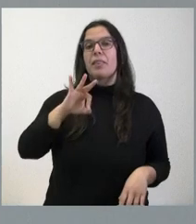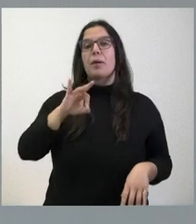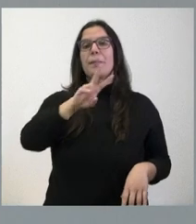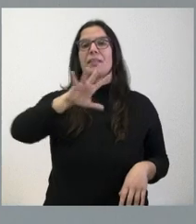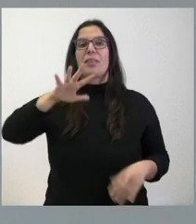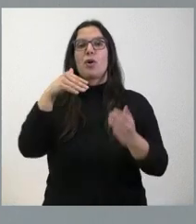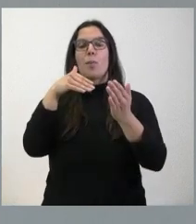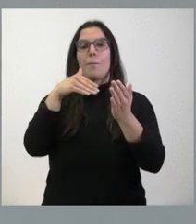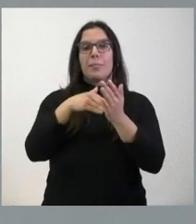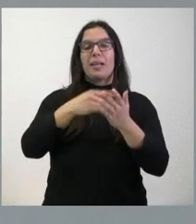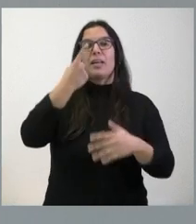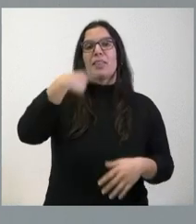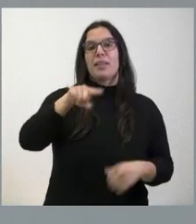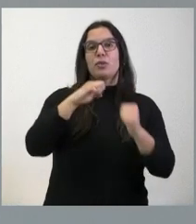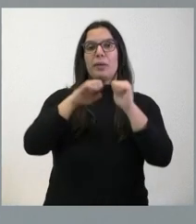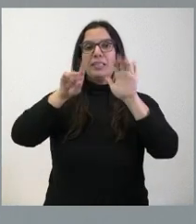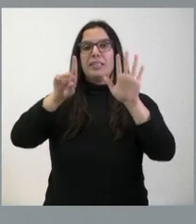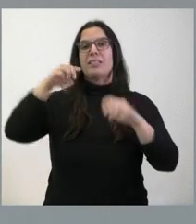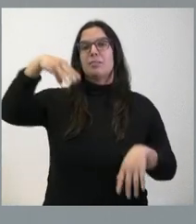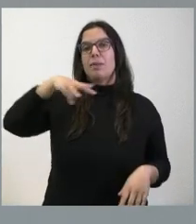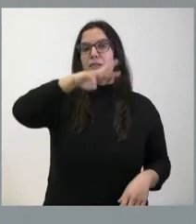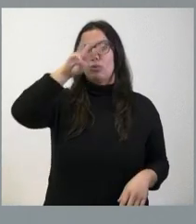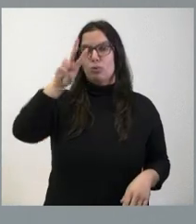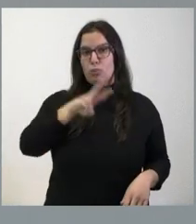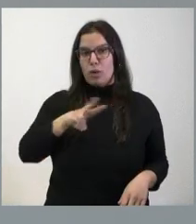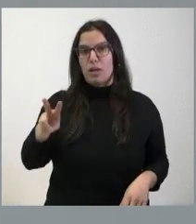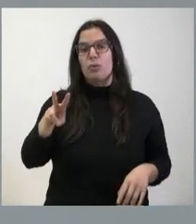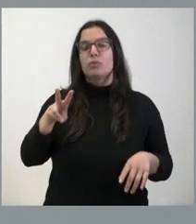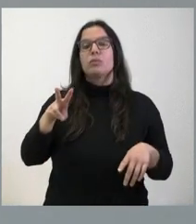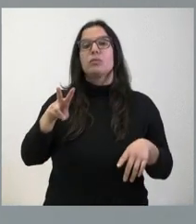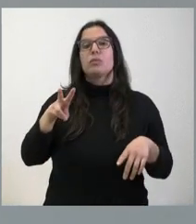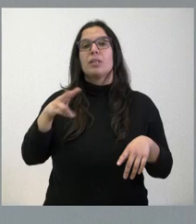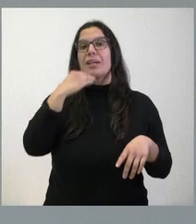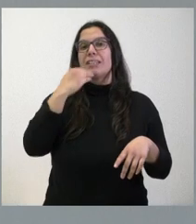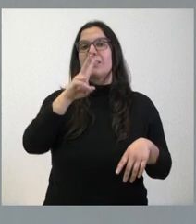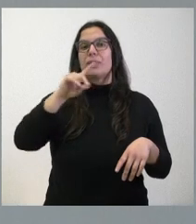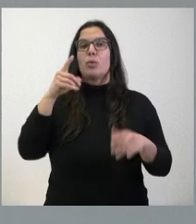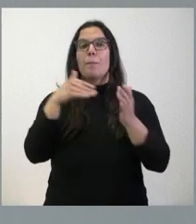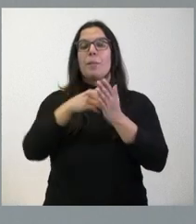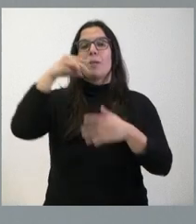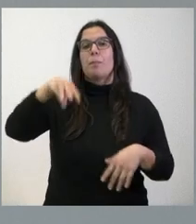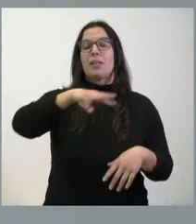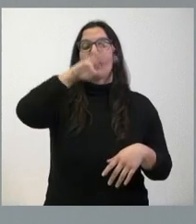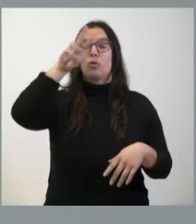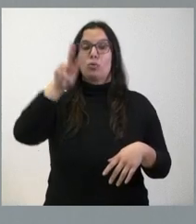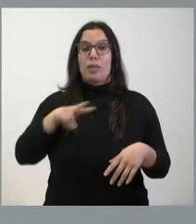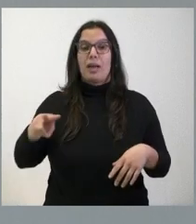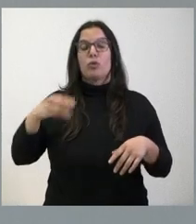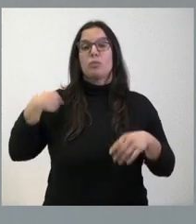.126 metros cuadrados, distribuidos entre los casi 21.000 metros cuadrados del bloque técnico,